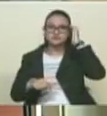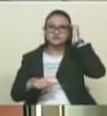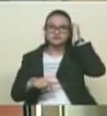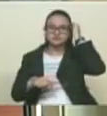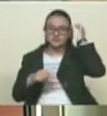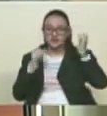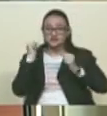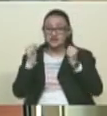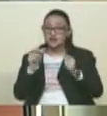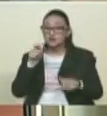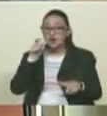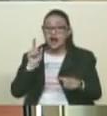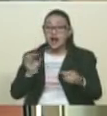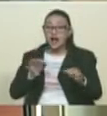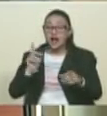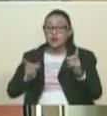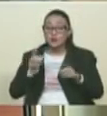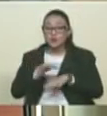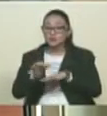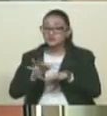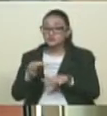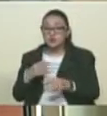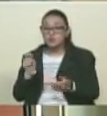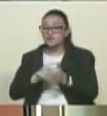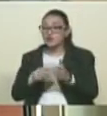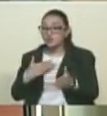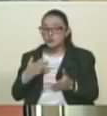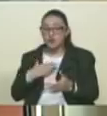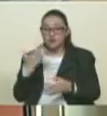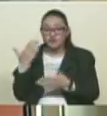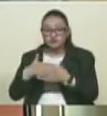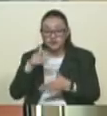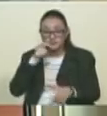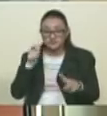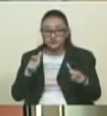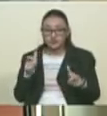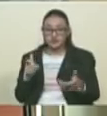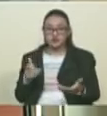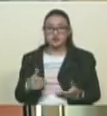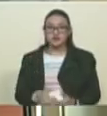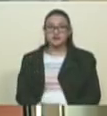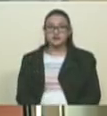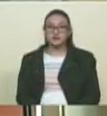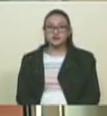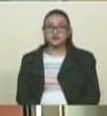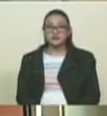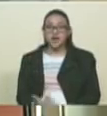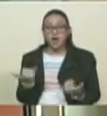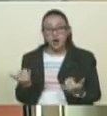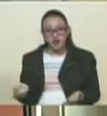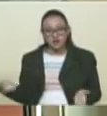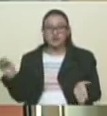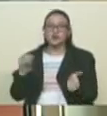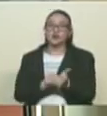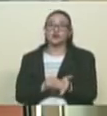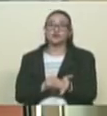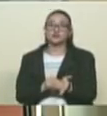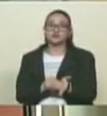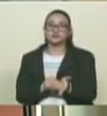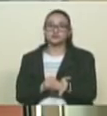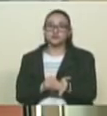impidieron el voto en algunos municipios del país, en algunas zonas del este de la capital. Ahora vuelven otra vez a